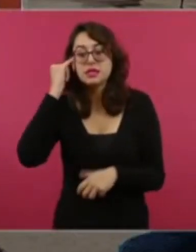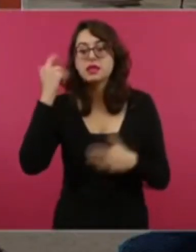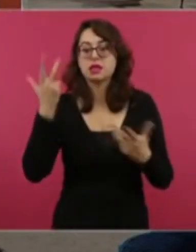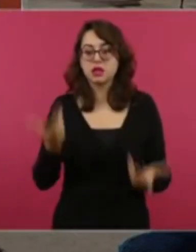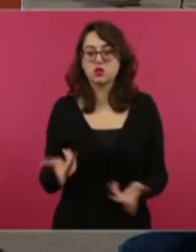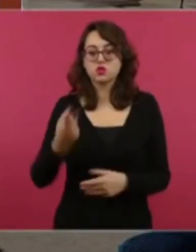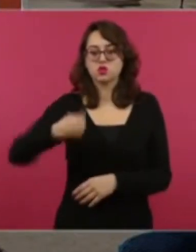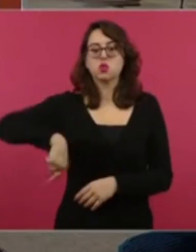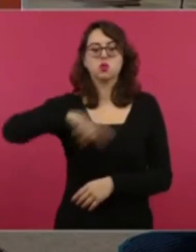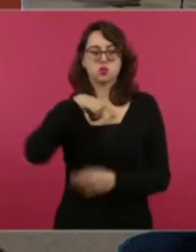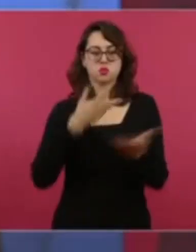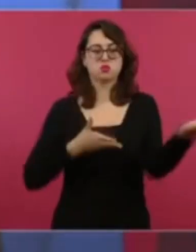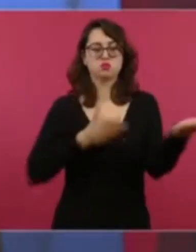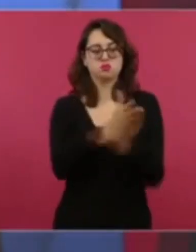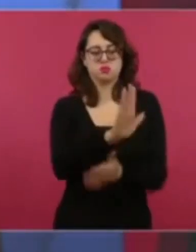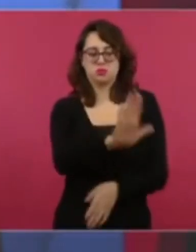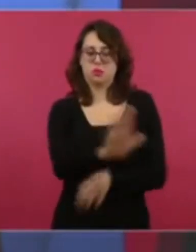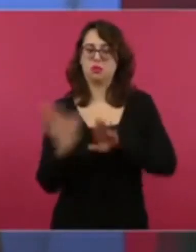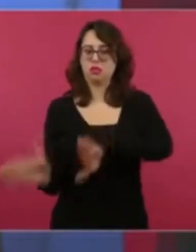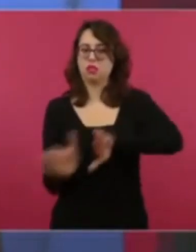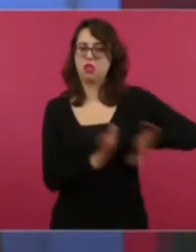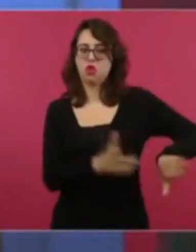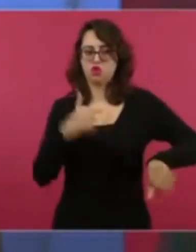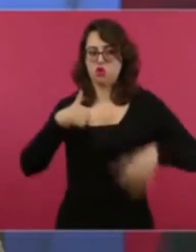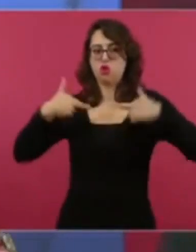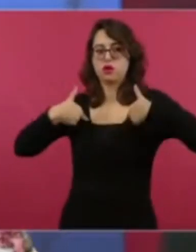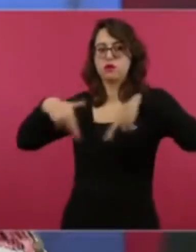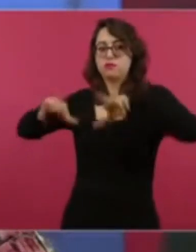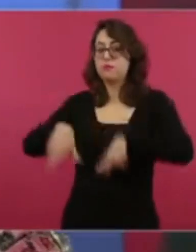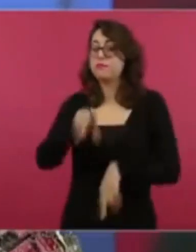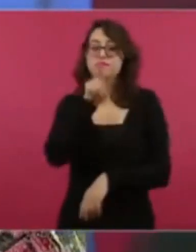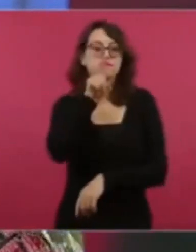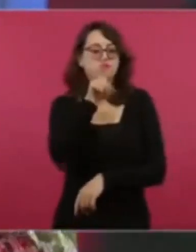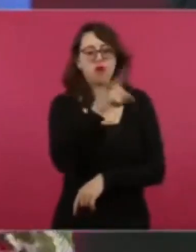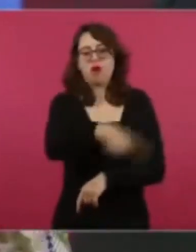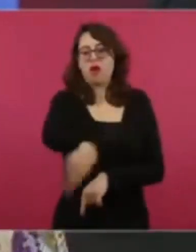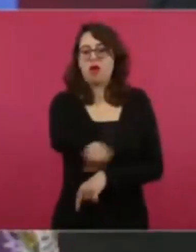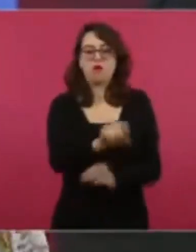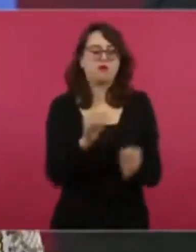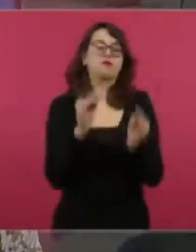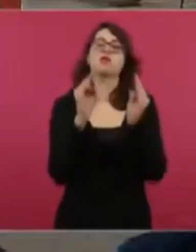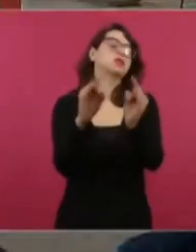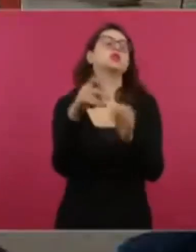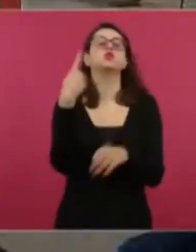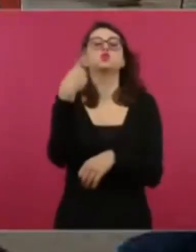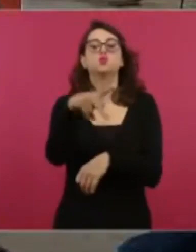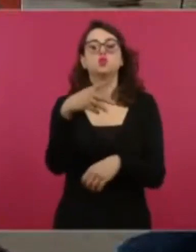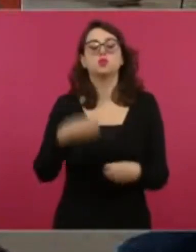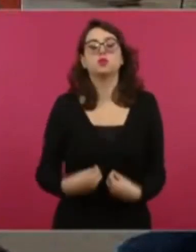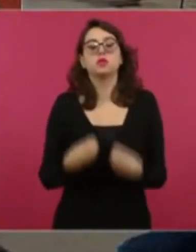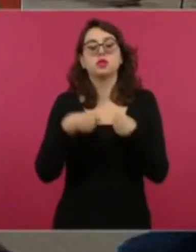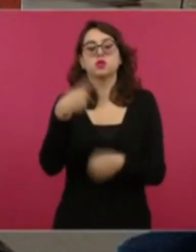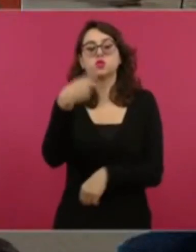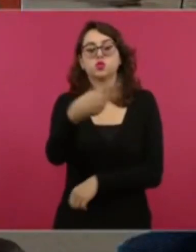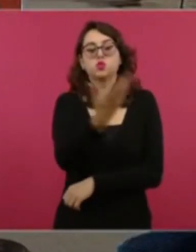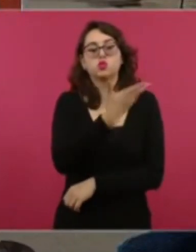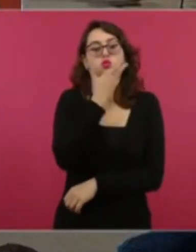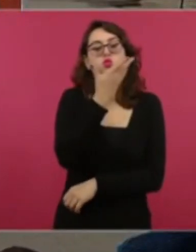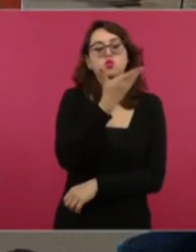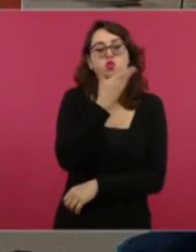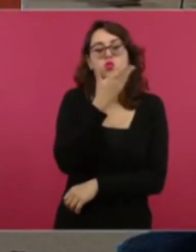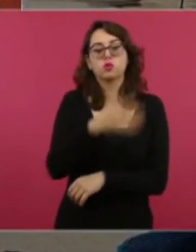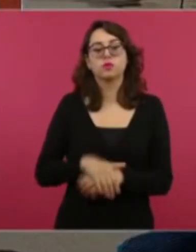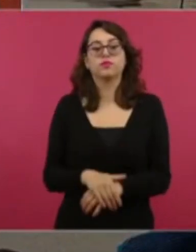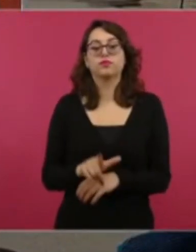cavar su identidad, su forma de vida y la riqueza de sus costumbres. En la puesta en marcha de este proceso, el pasado lunes